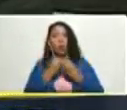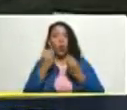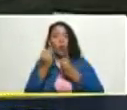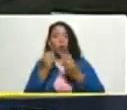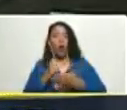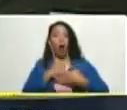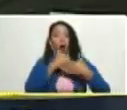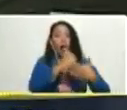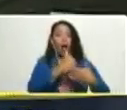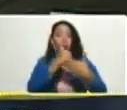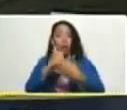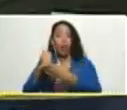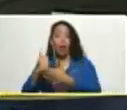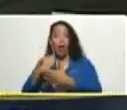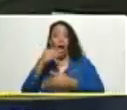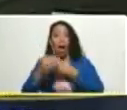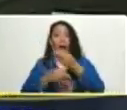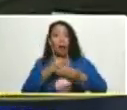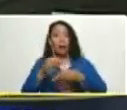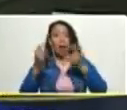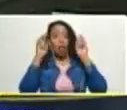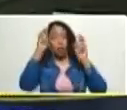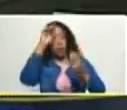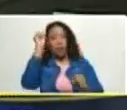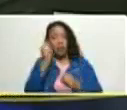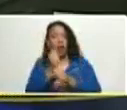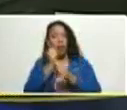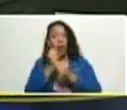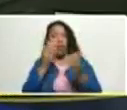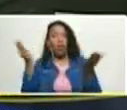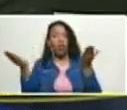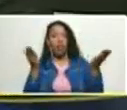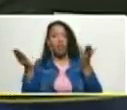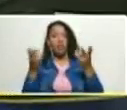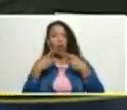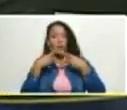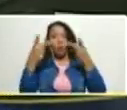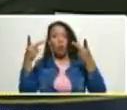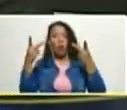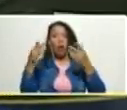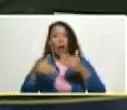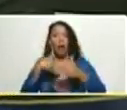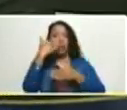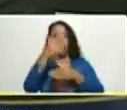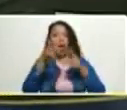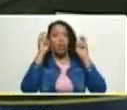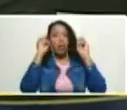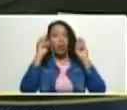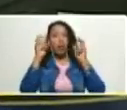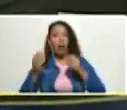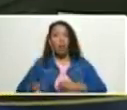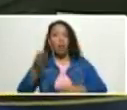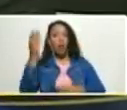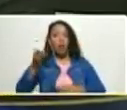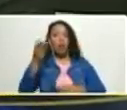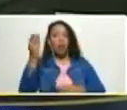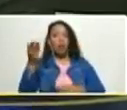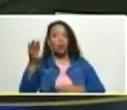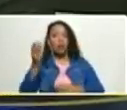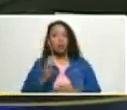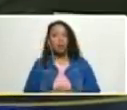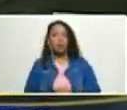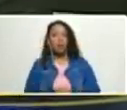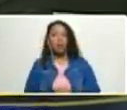nosotros para hacer más expedito el trabajo de los servicios públicos y luego de manera fundamental como usted bien nos recordó antes